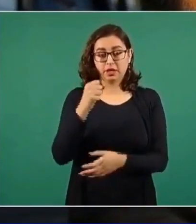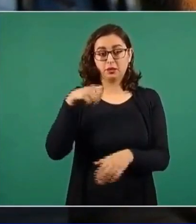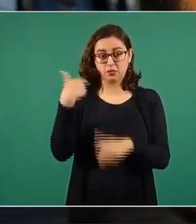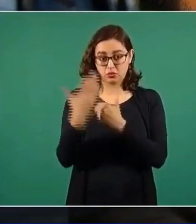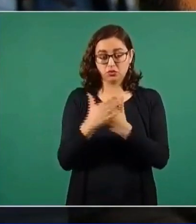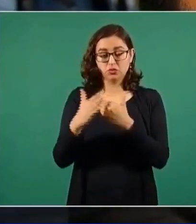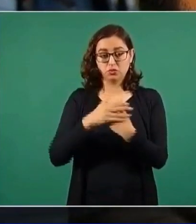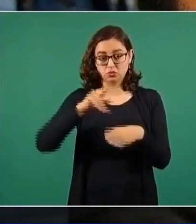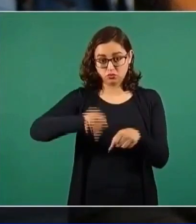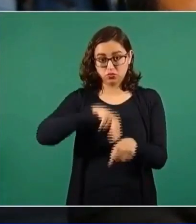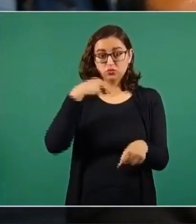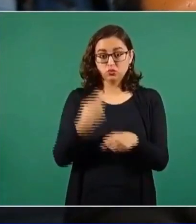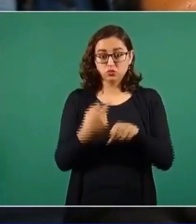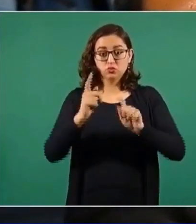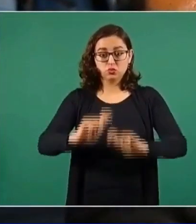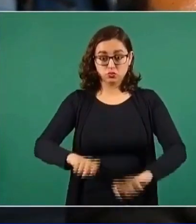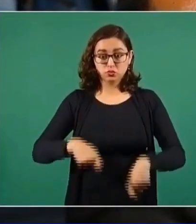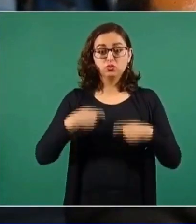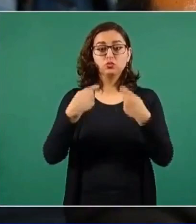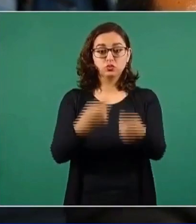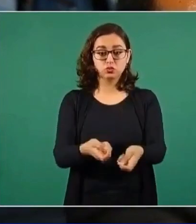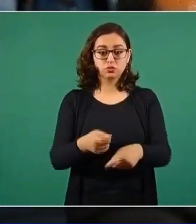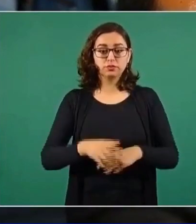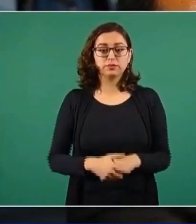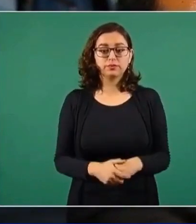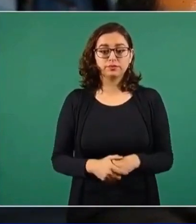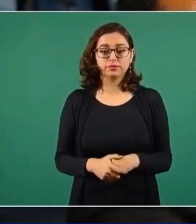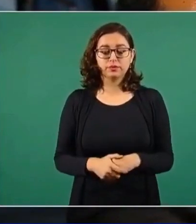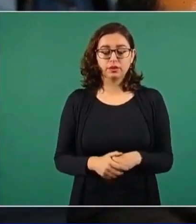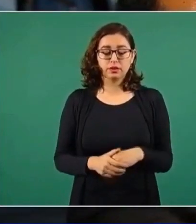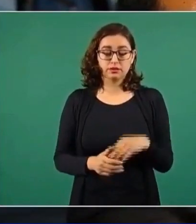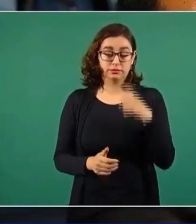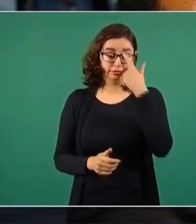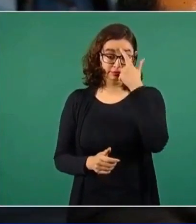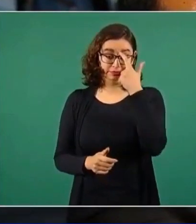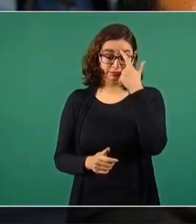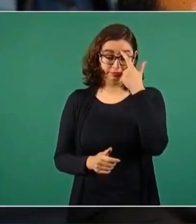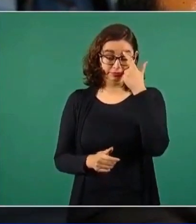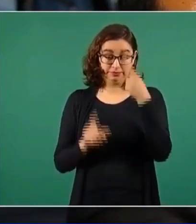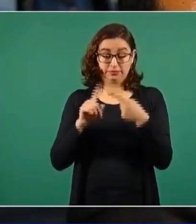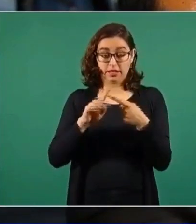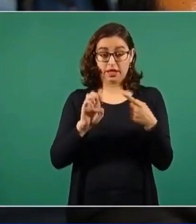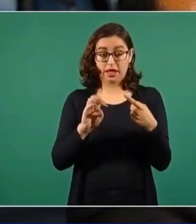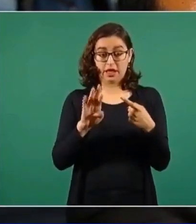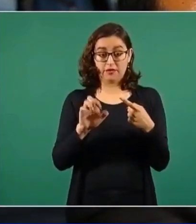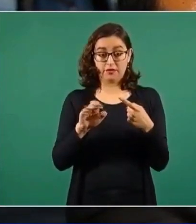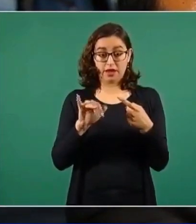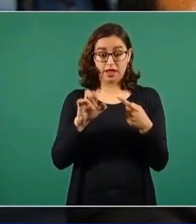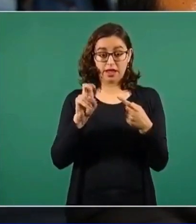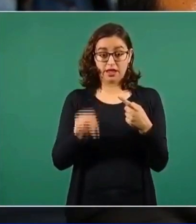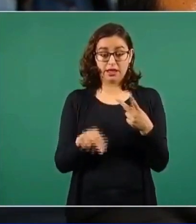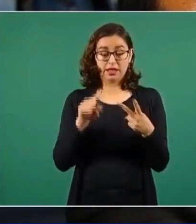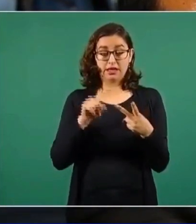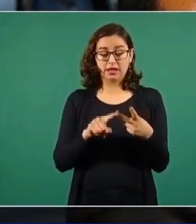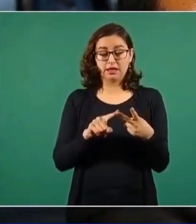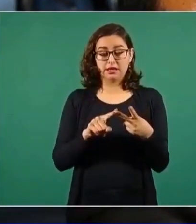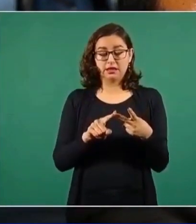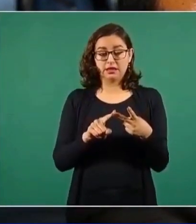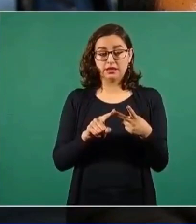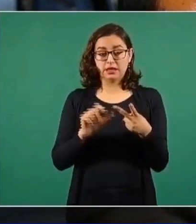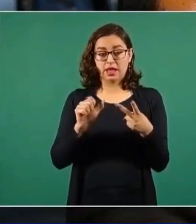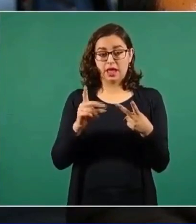a notarios. Es ahí, Arturo Acuña, Roberto Andrés de la Peña, María